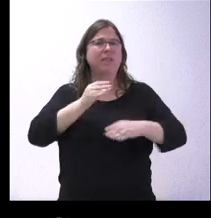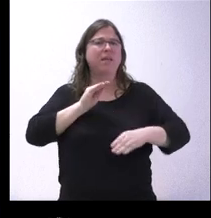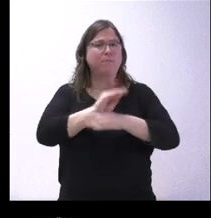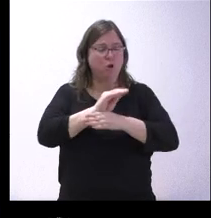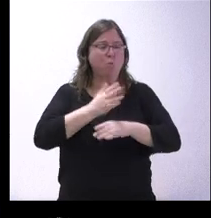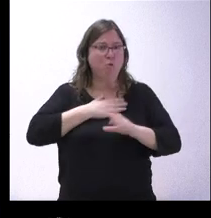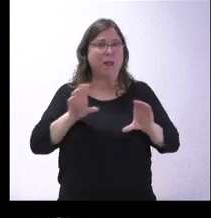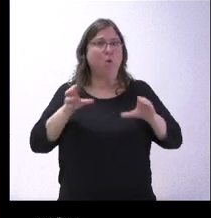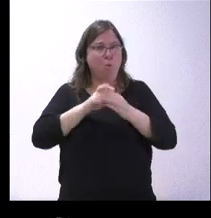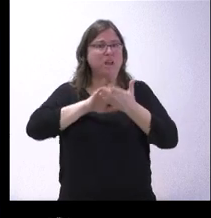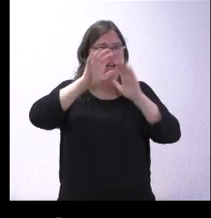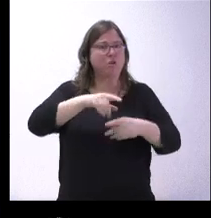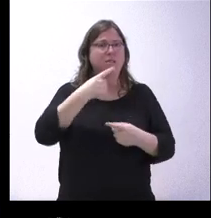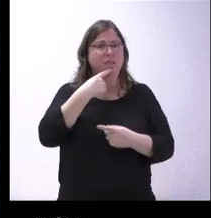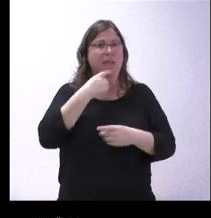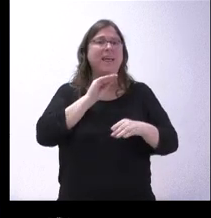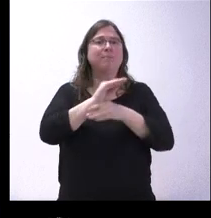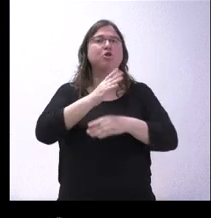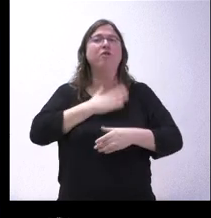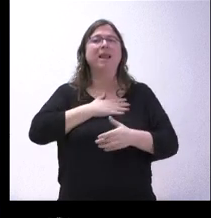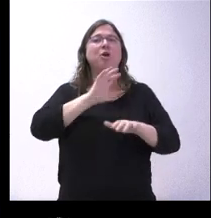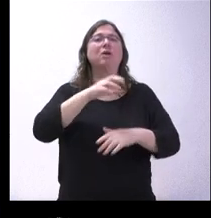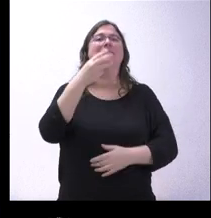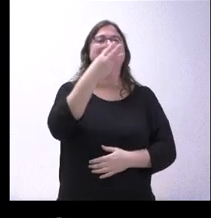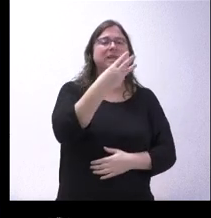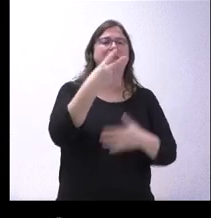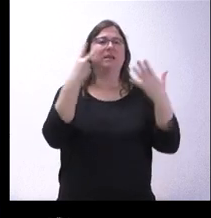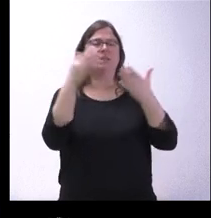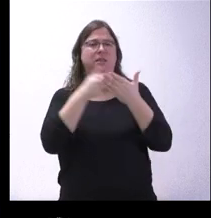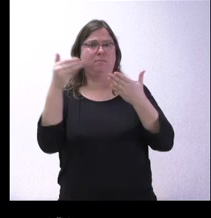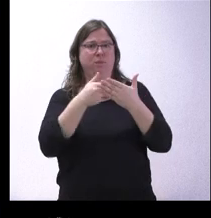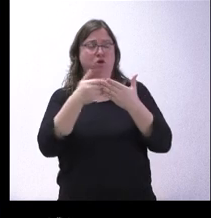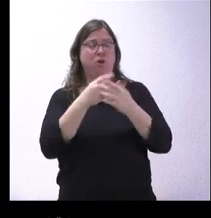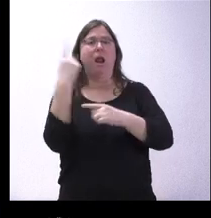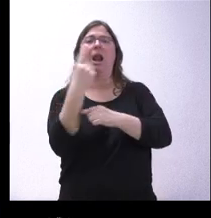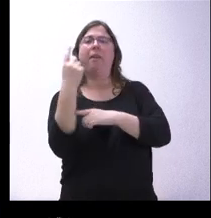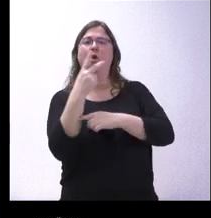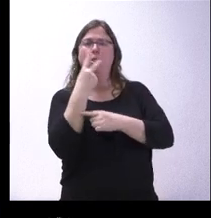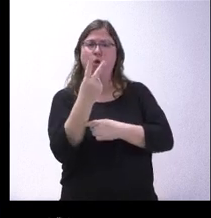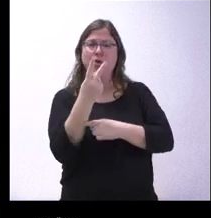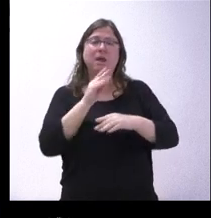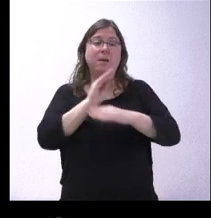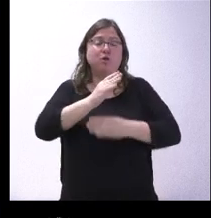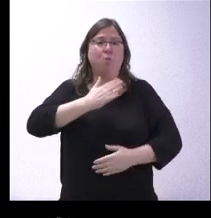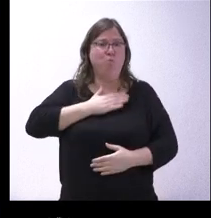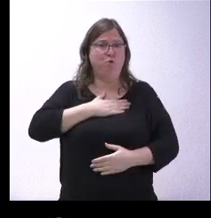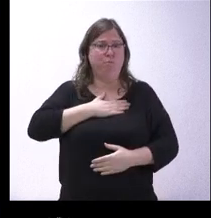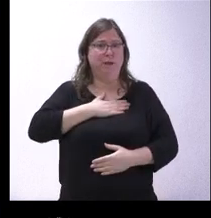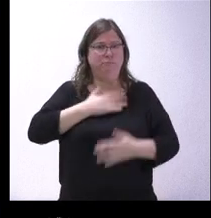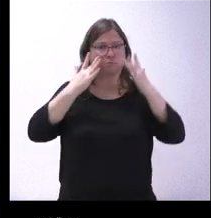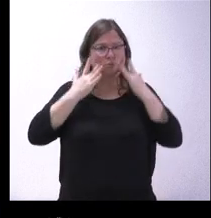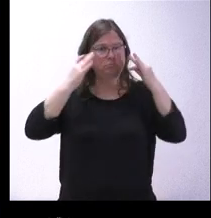Junta. Literalmente utilizan esta expresión de 37 millones en la espuma de estos dos regadíos. Hablan de inversión propia. También es literal.